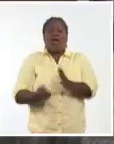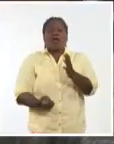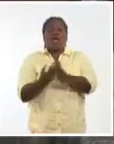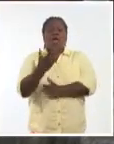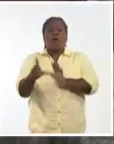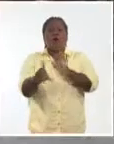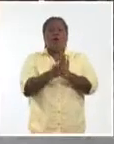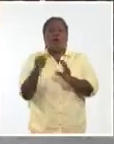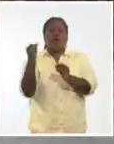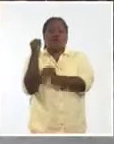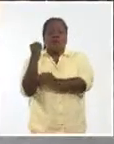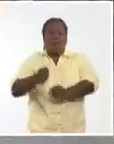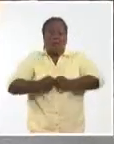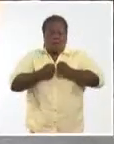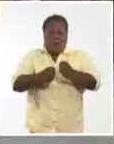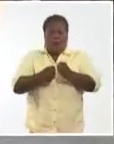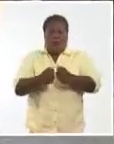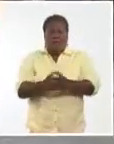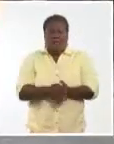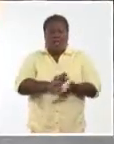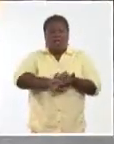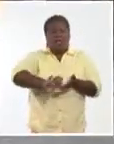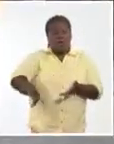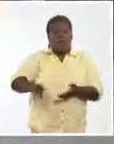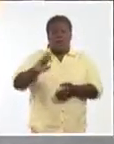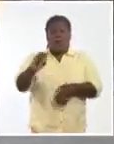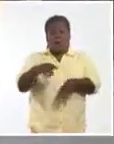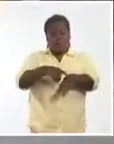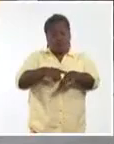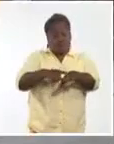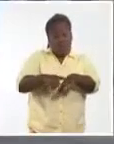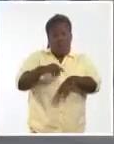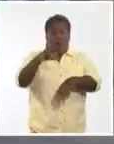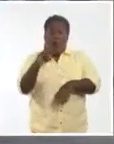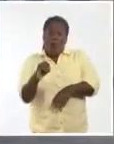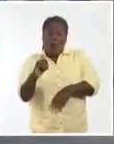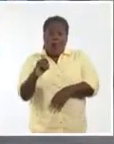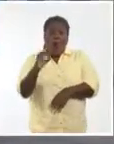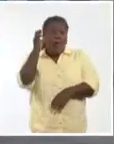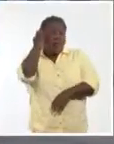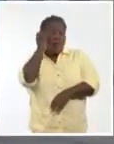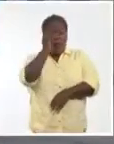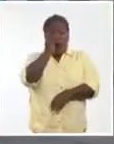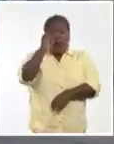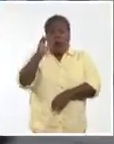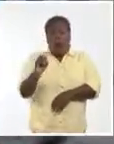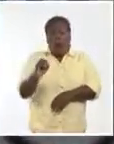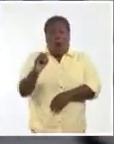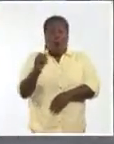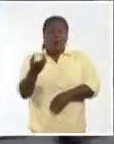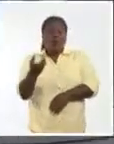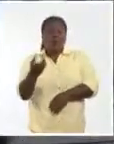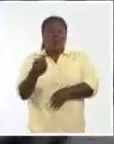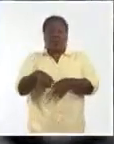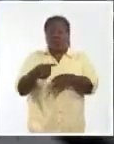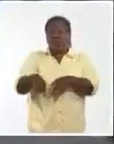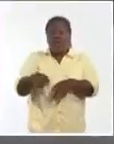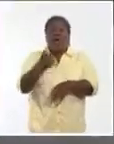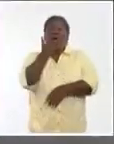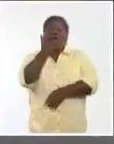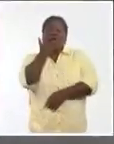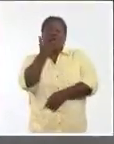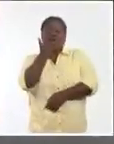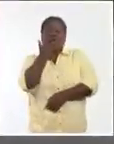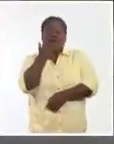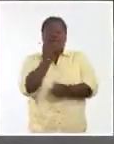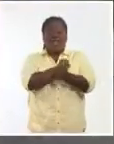empoderen. La discriminación ya sea por razones de raza, identidad de género, orientación sexual o cualquier otro tipo que quebrante la libertad